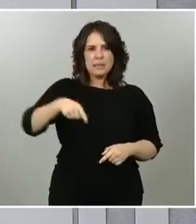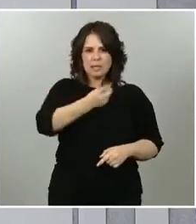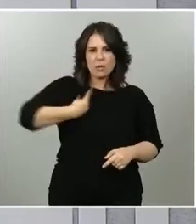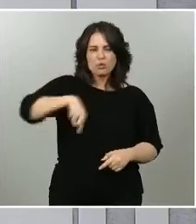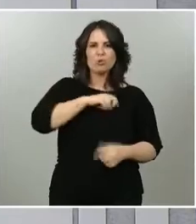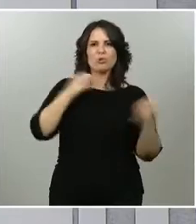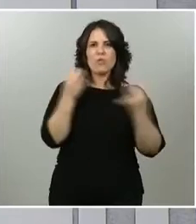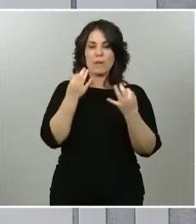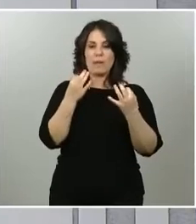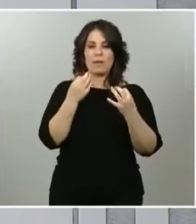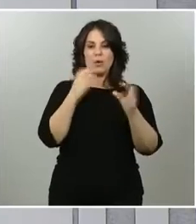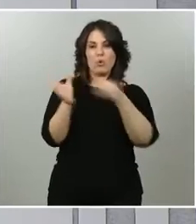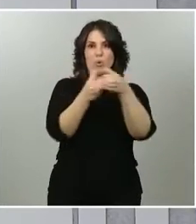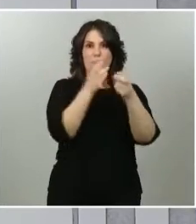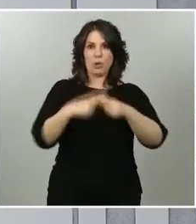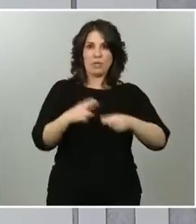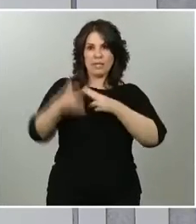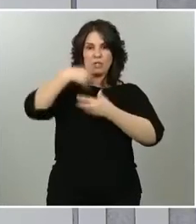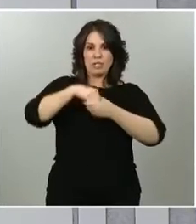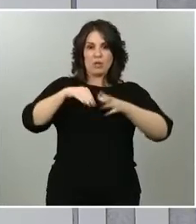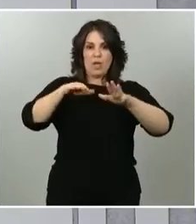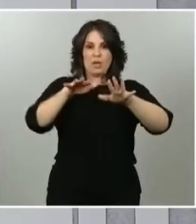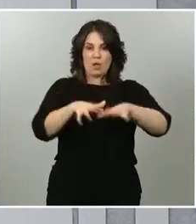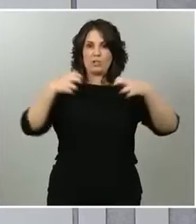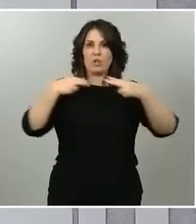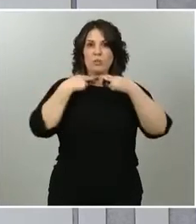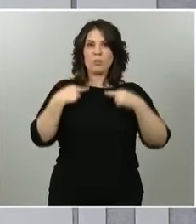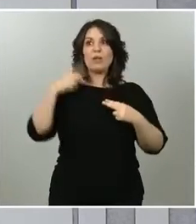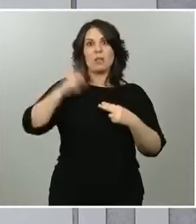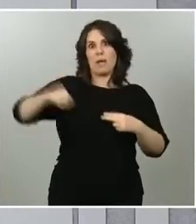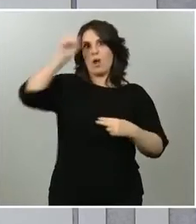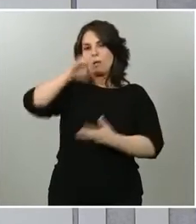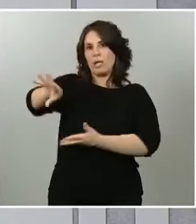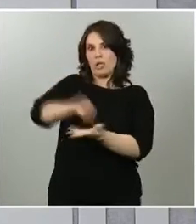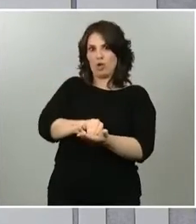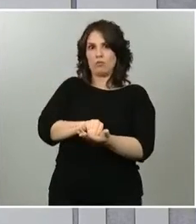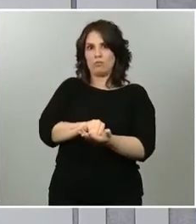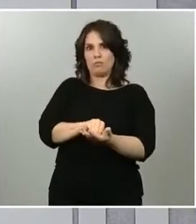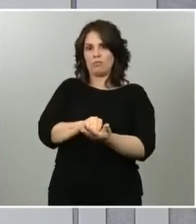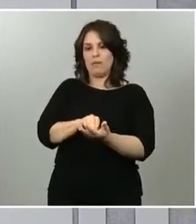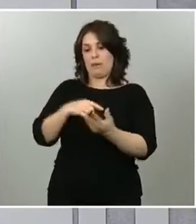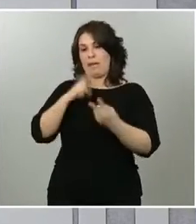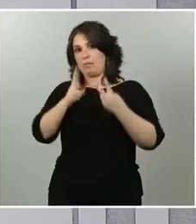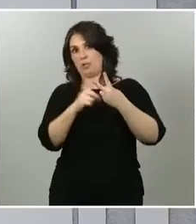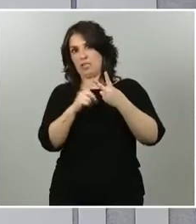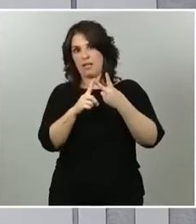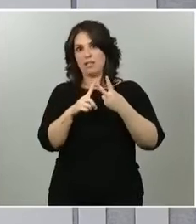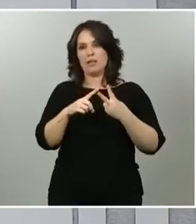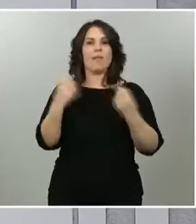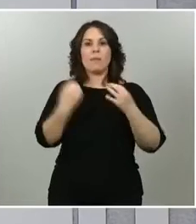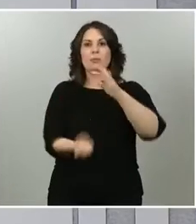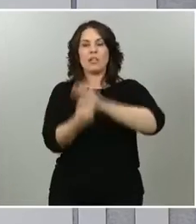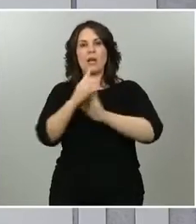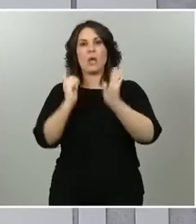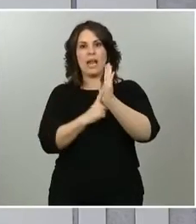partidos políticos presentes en el Congreso de los Diputados. Porque con ello respondo a la segunda. Hay que hacer una ley, para un decreto ley, para